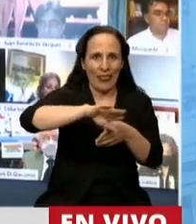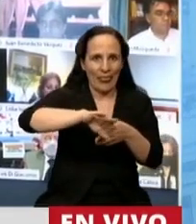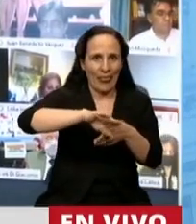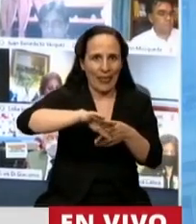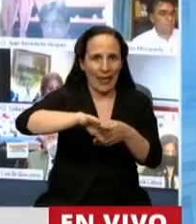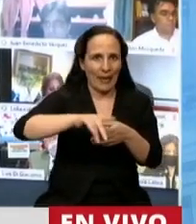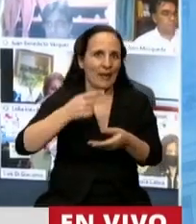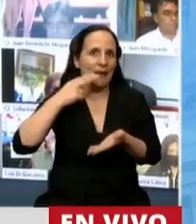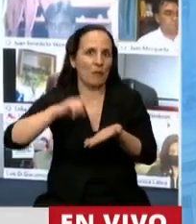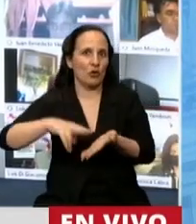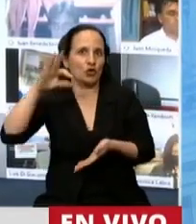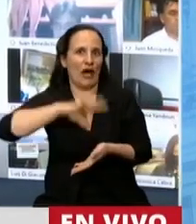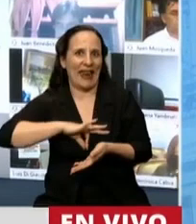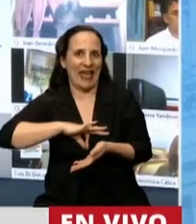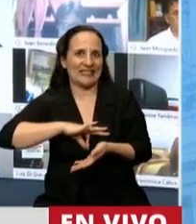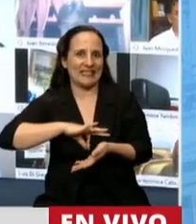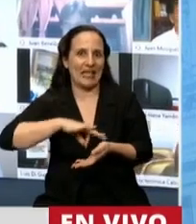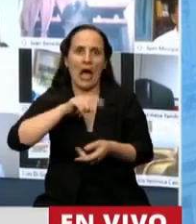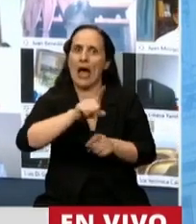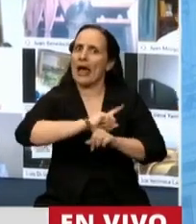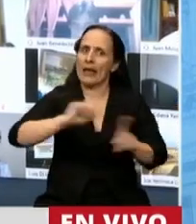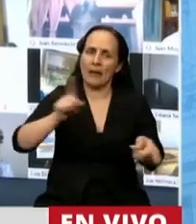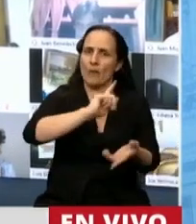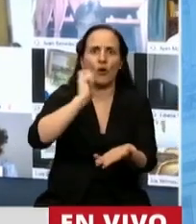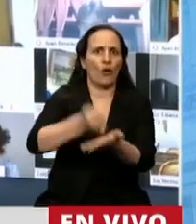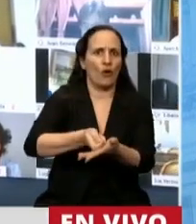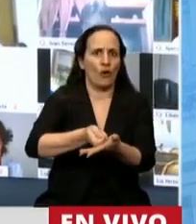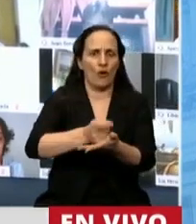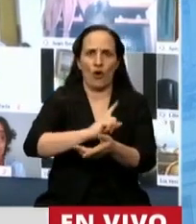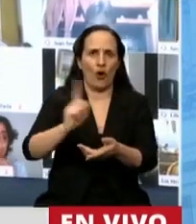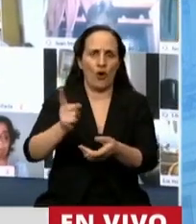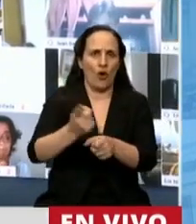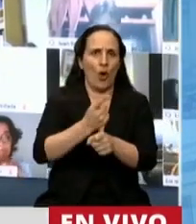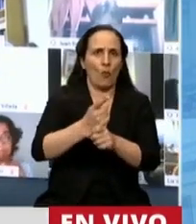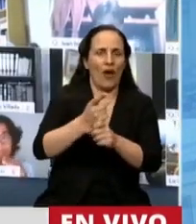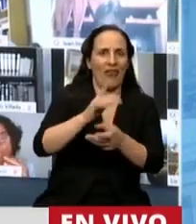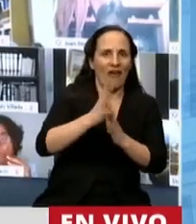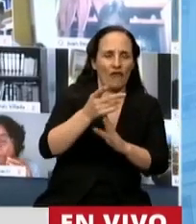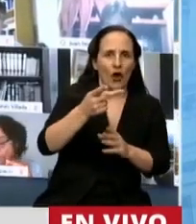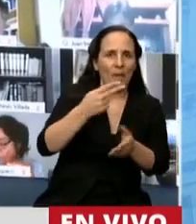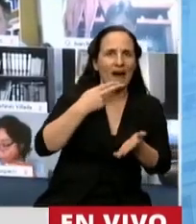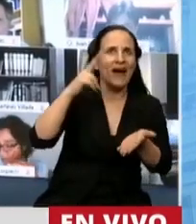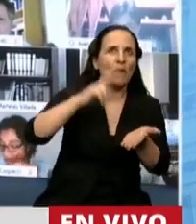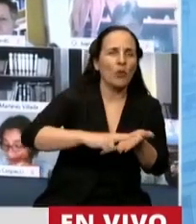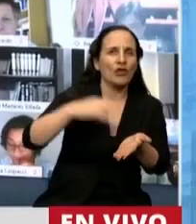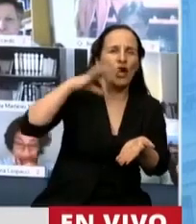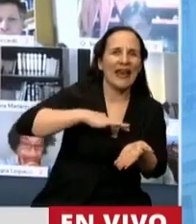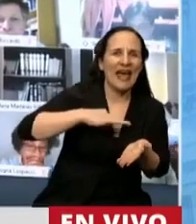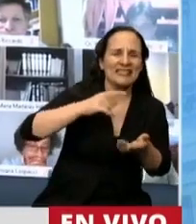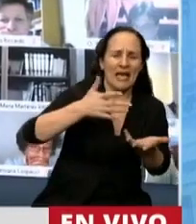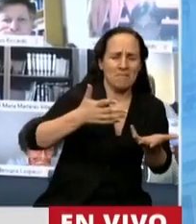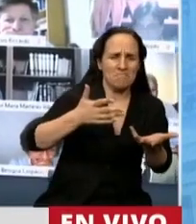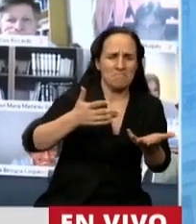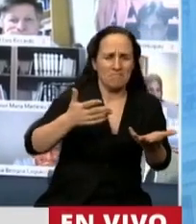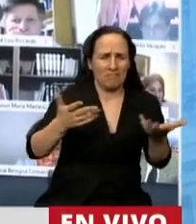a tener es con ganancias. No, ahora se les excluye del beneficio de poder descontar contra ganancias. Yo no sé para qué